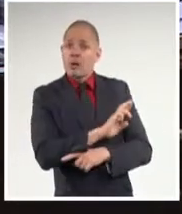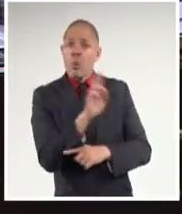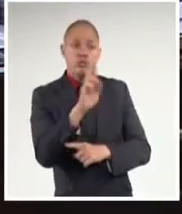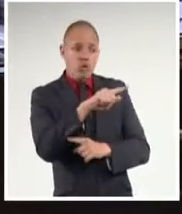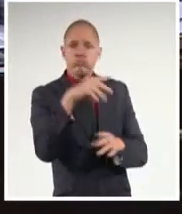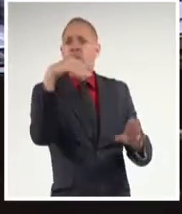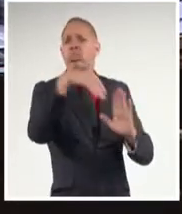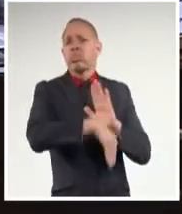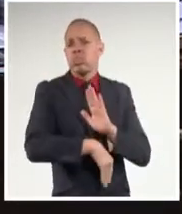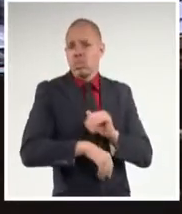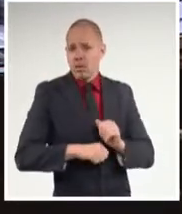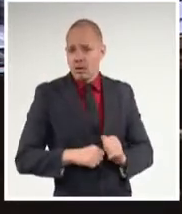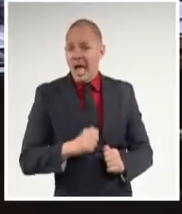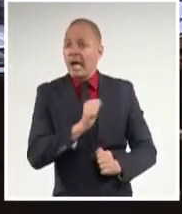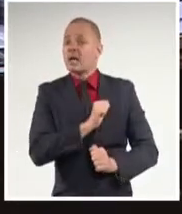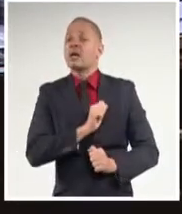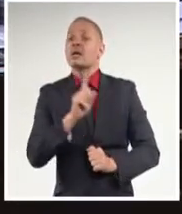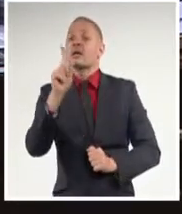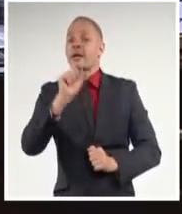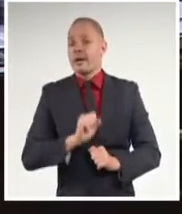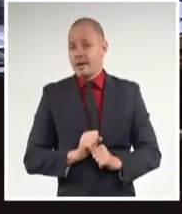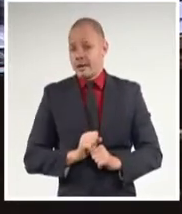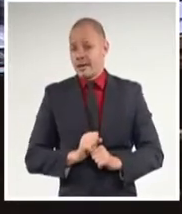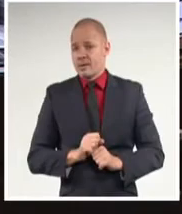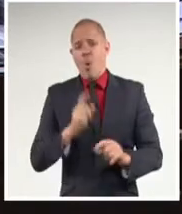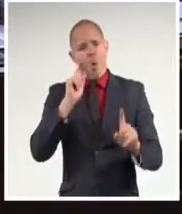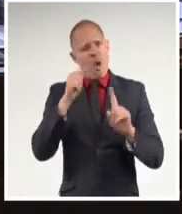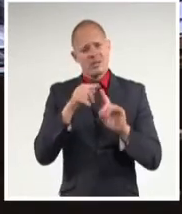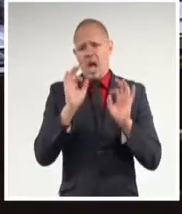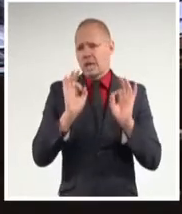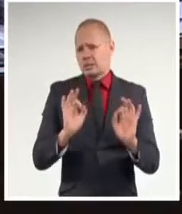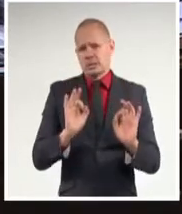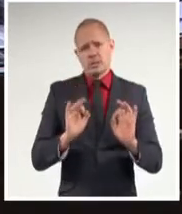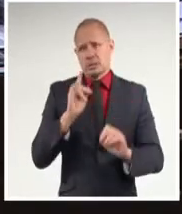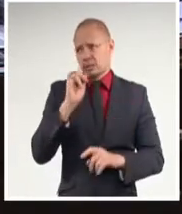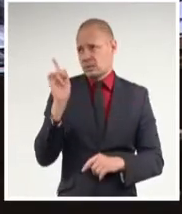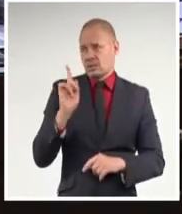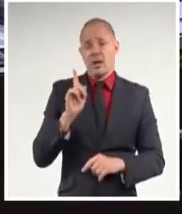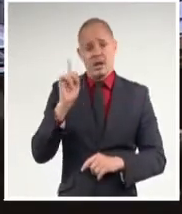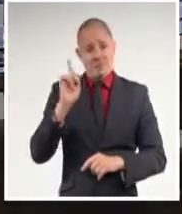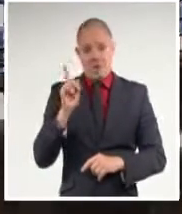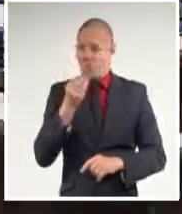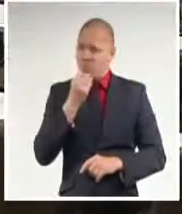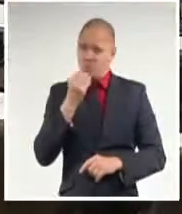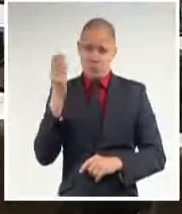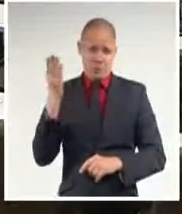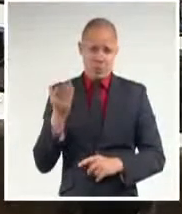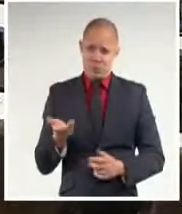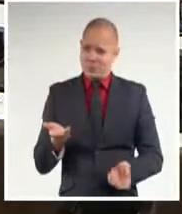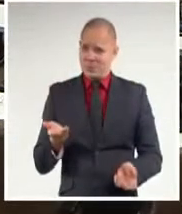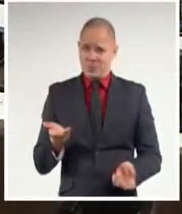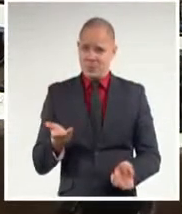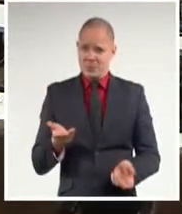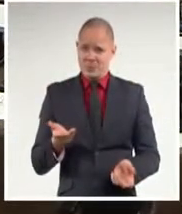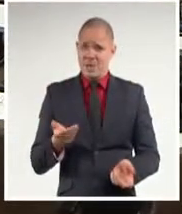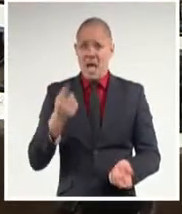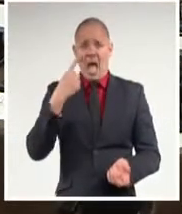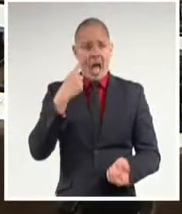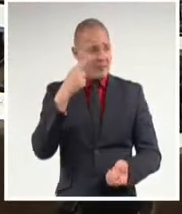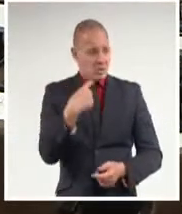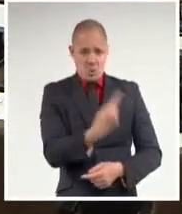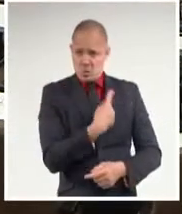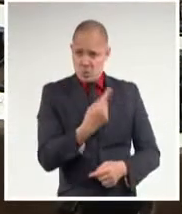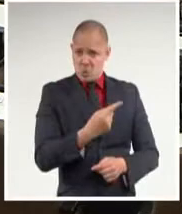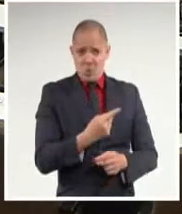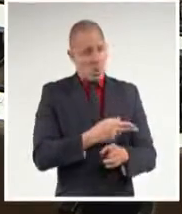su anhelada destrucción de la revolución cubana y se van a llevar un buen chasco. Y vamos a ver con qué legado quedan para la historia.